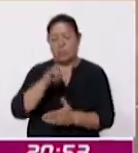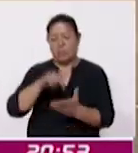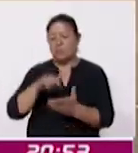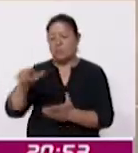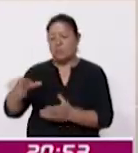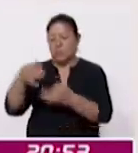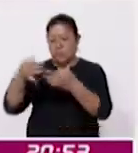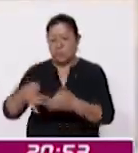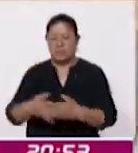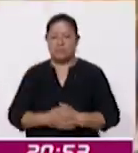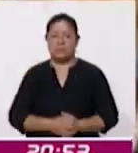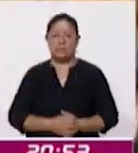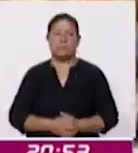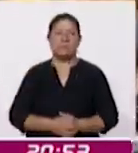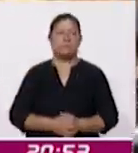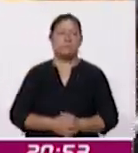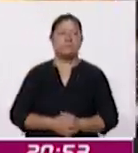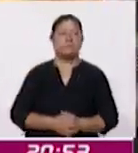originarias